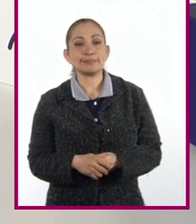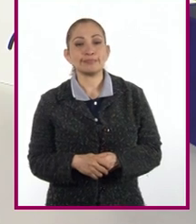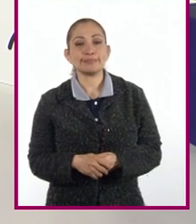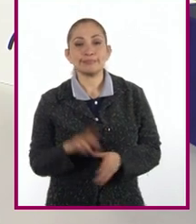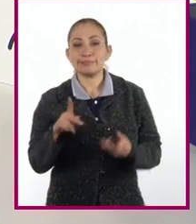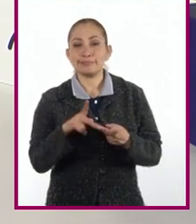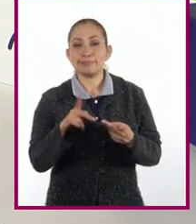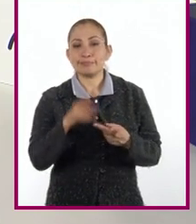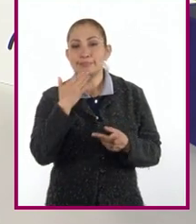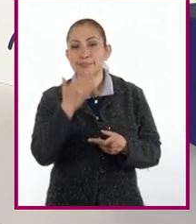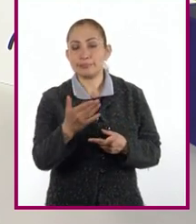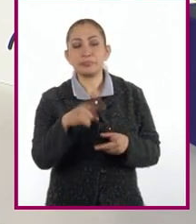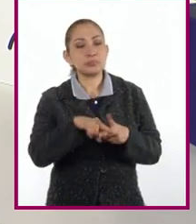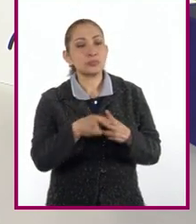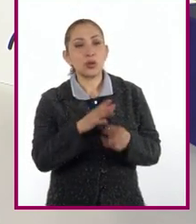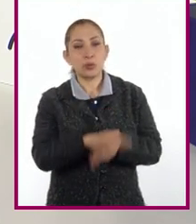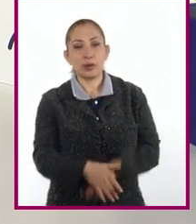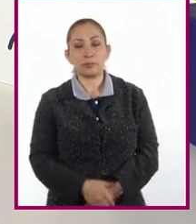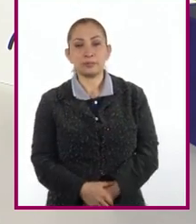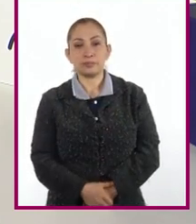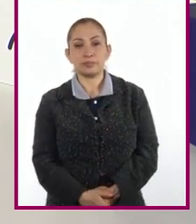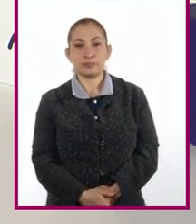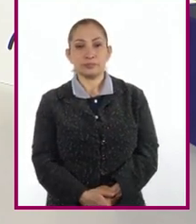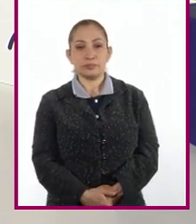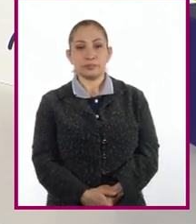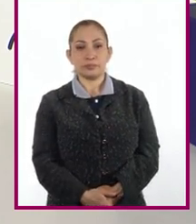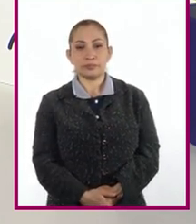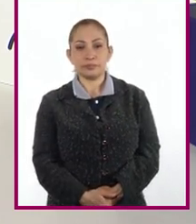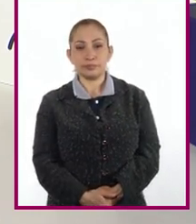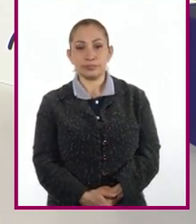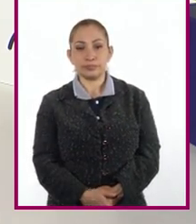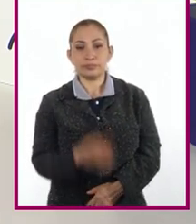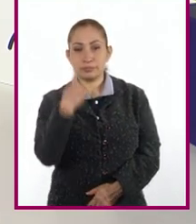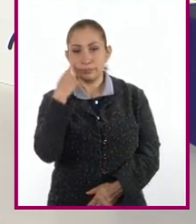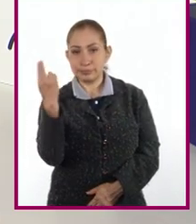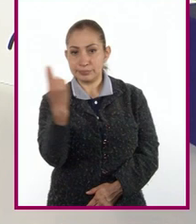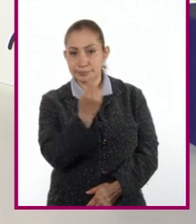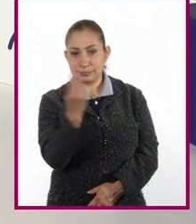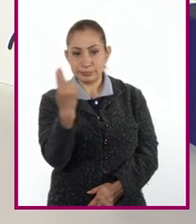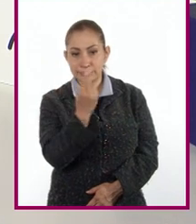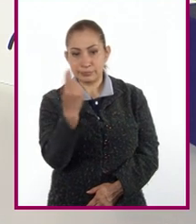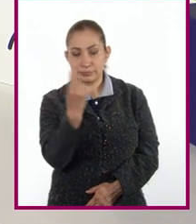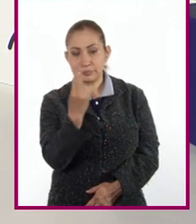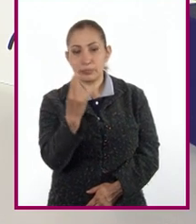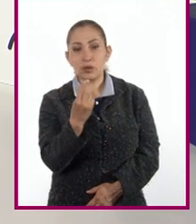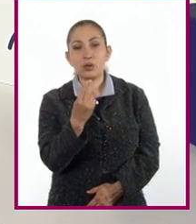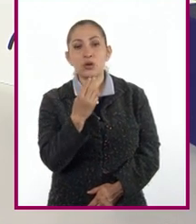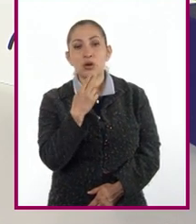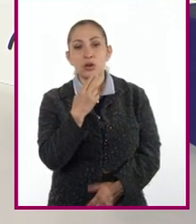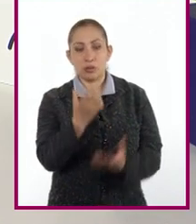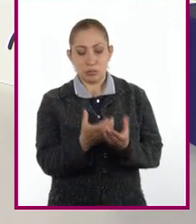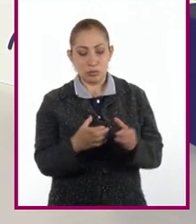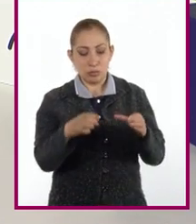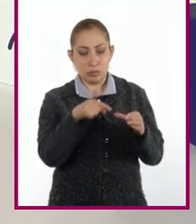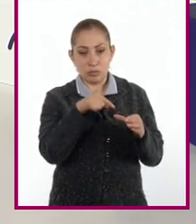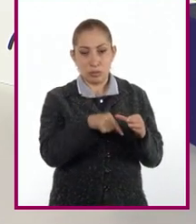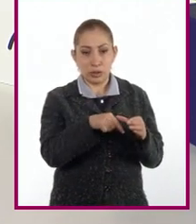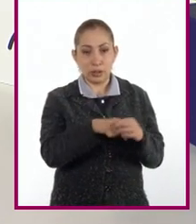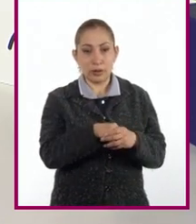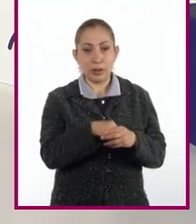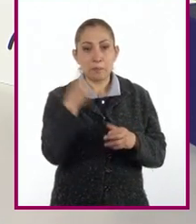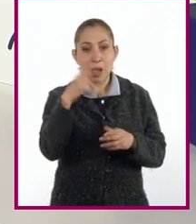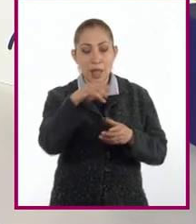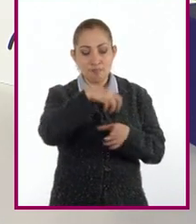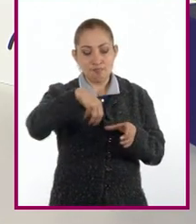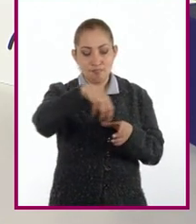Perfecto. ¿Con qué empezamos? Mira, necesito que ocupes este recipiente para